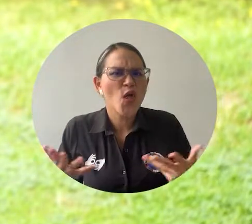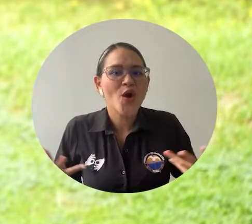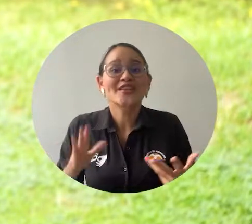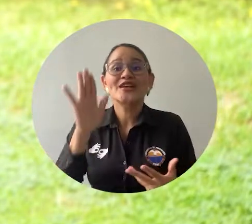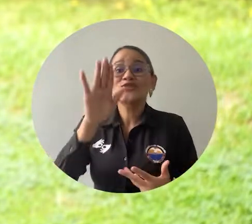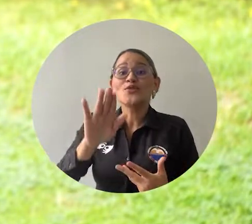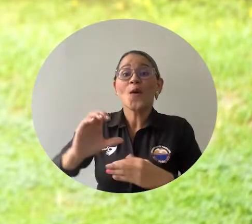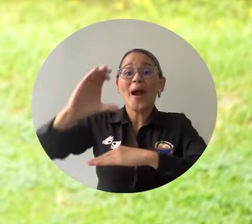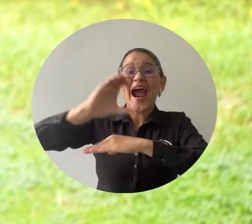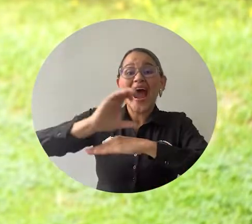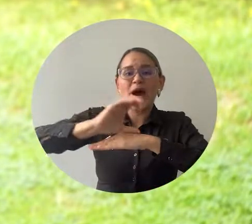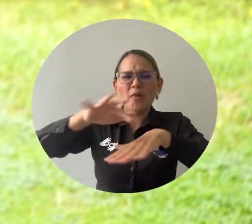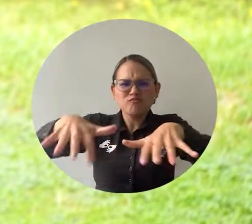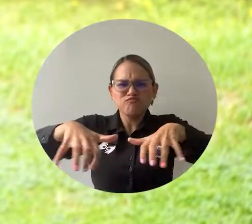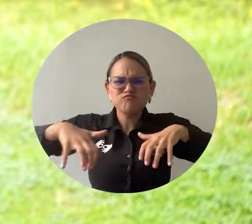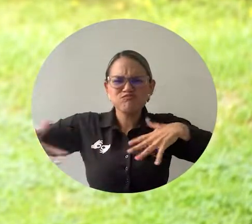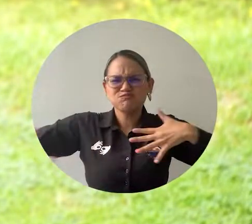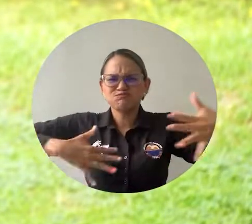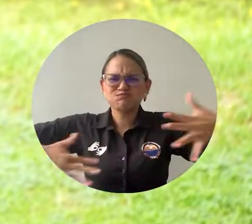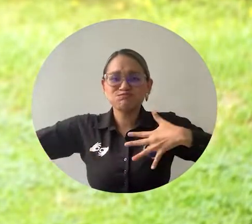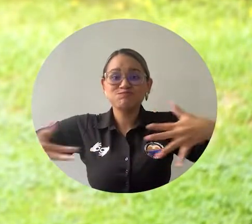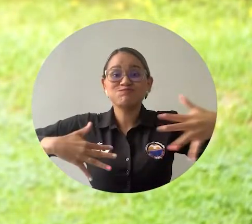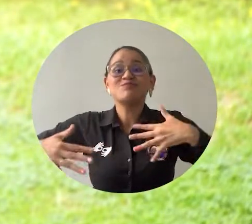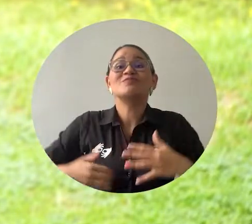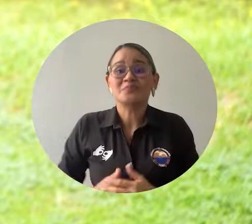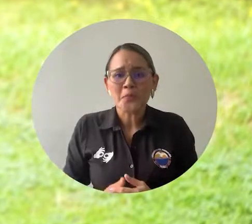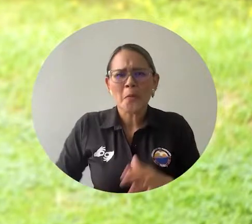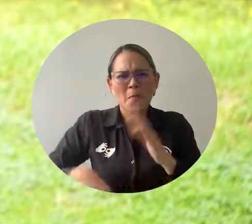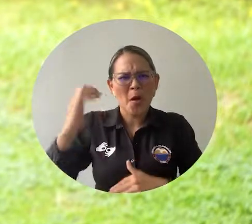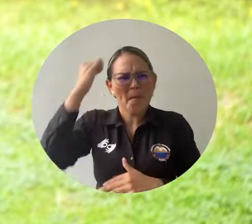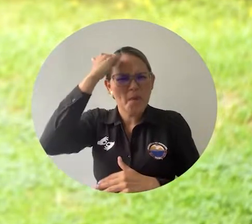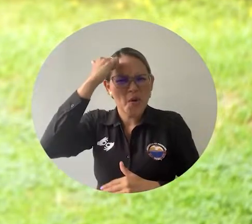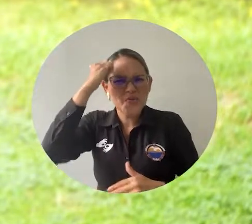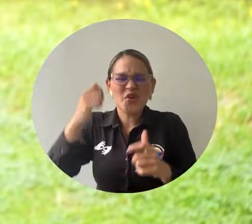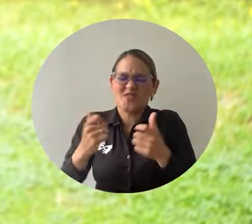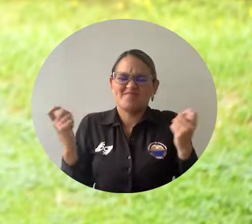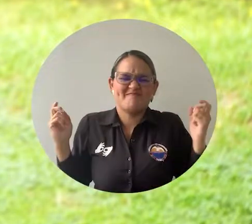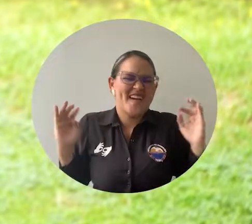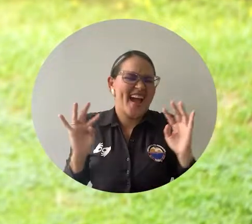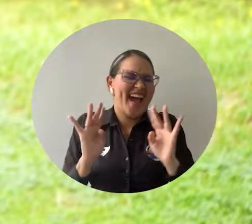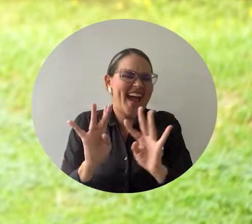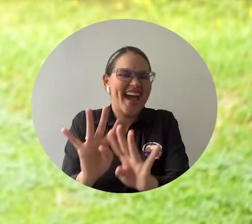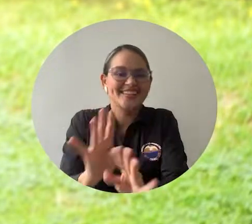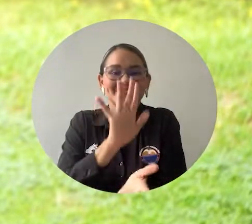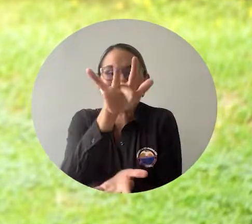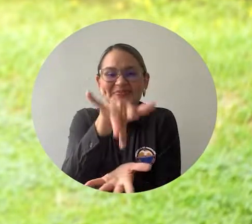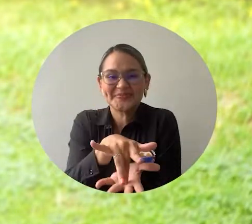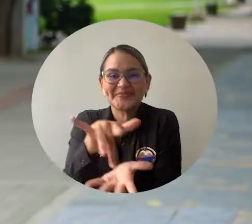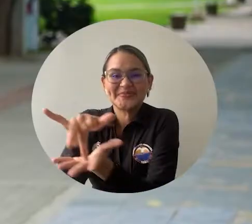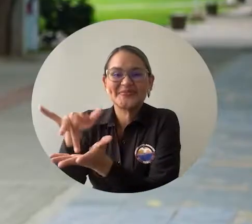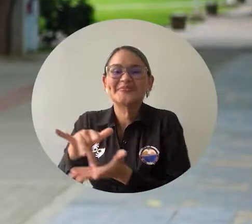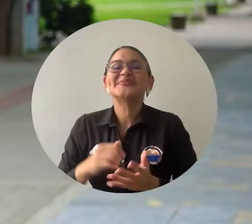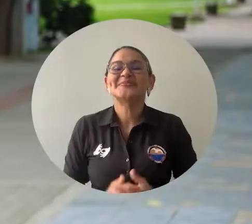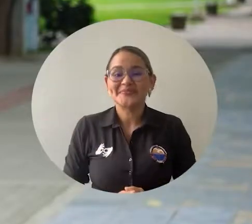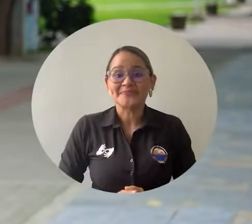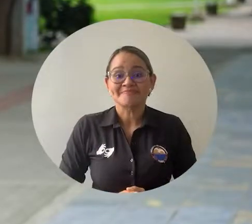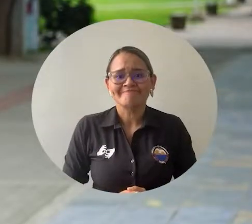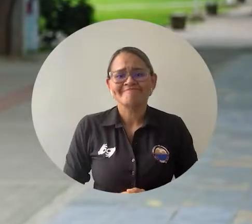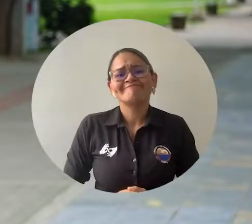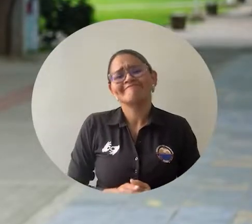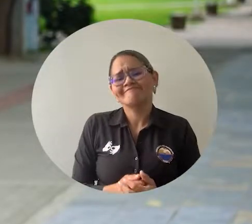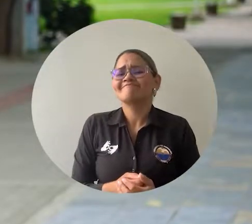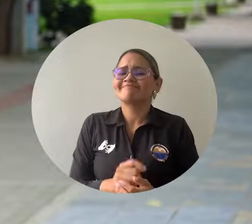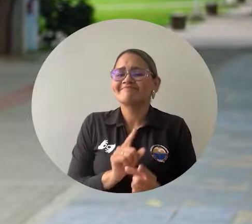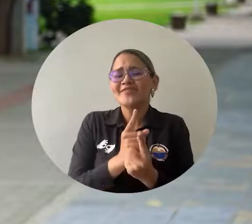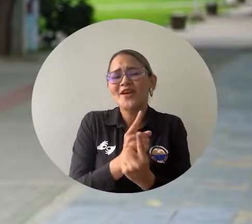Teatro Pepe Víez Campo de Cajamac, hasta donde llegaron decenas de profesores de nuestra Casa de Estudios Superiores. A la distancia, el